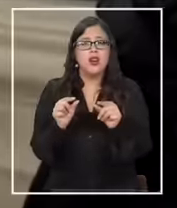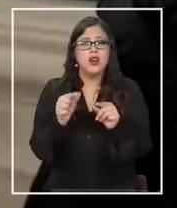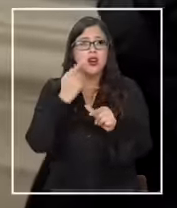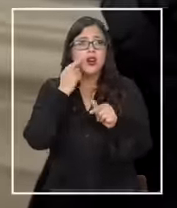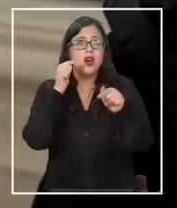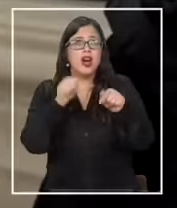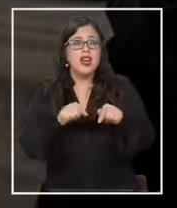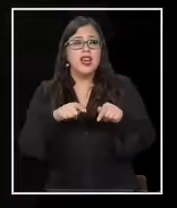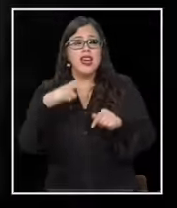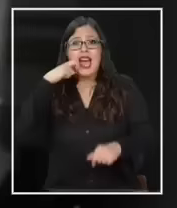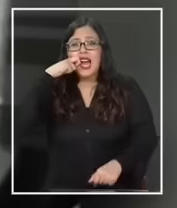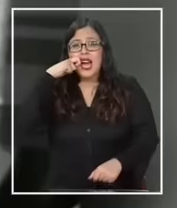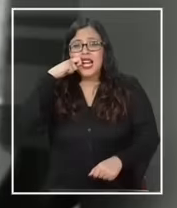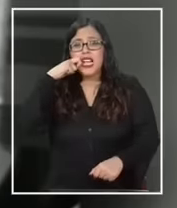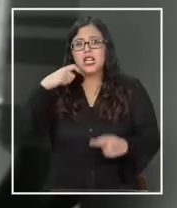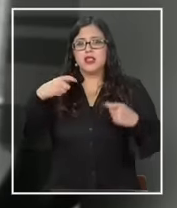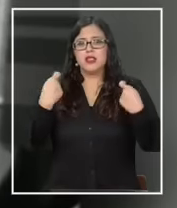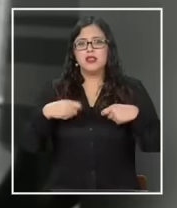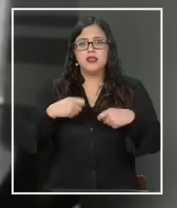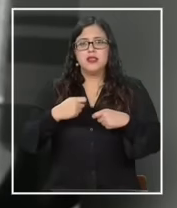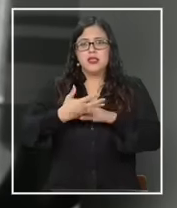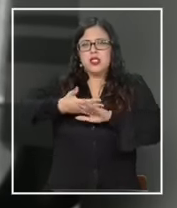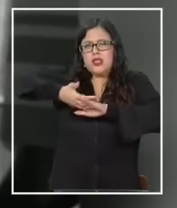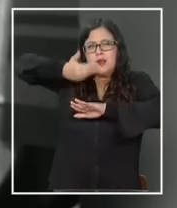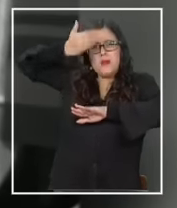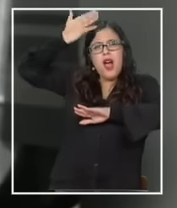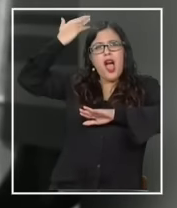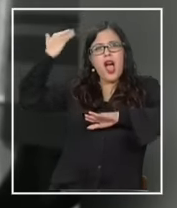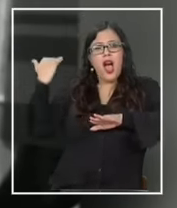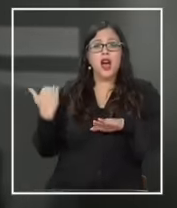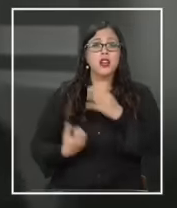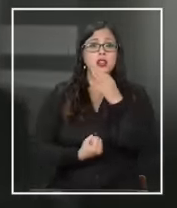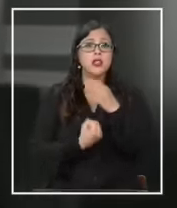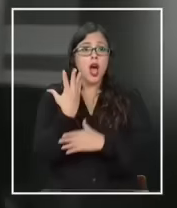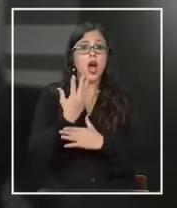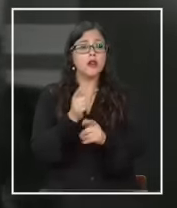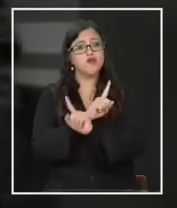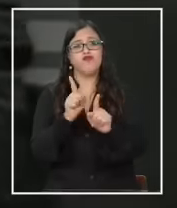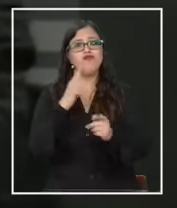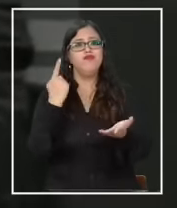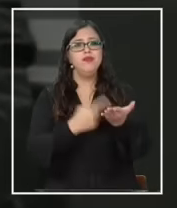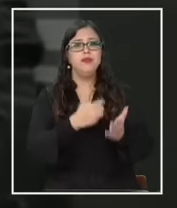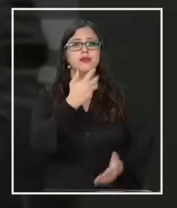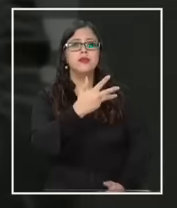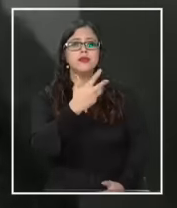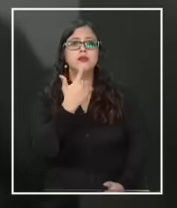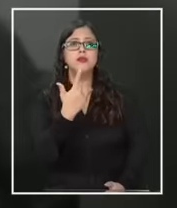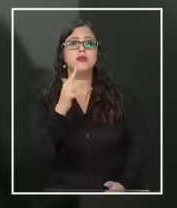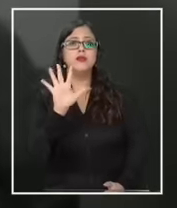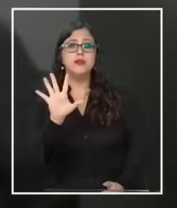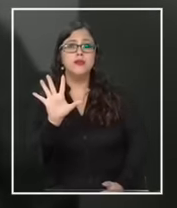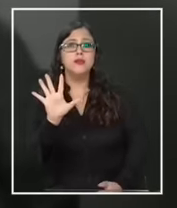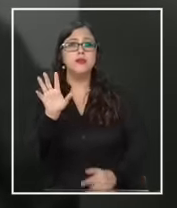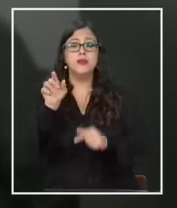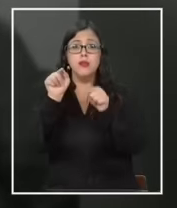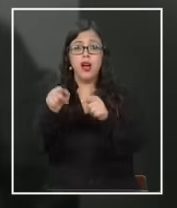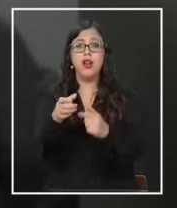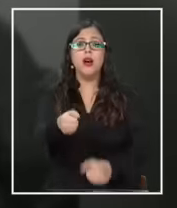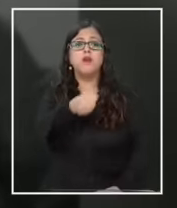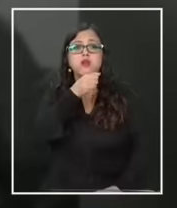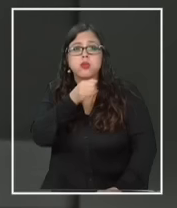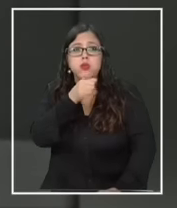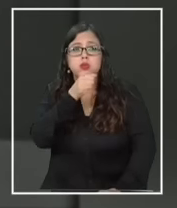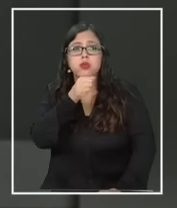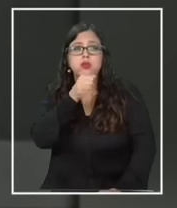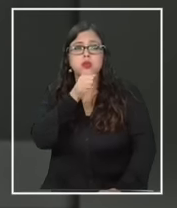todo ahora que la carne está demasiado cara y si vamos más atrás tampoco es novedad ya en 1975 así entrevistaba